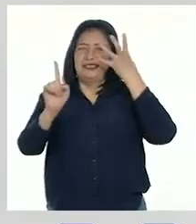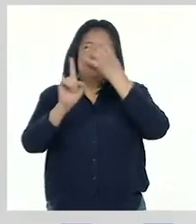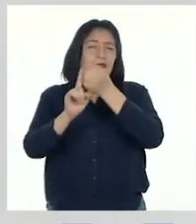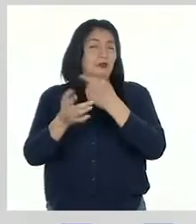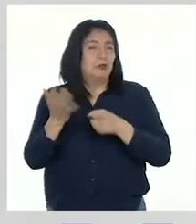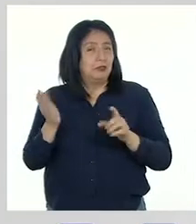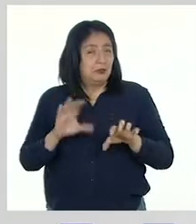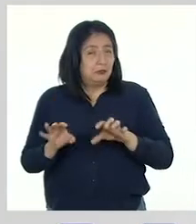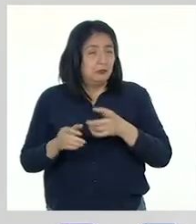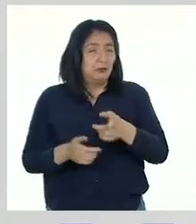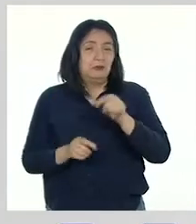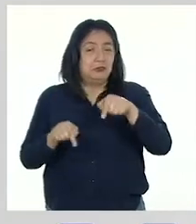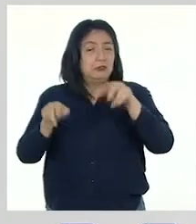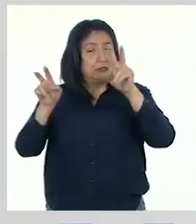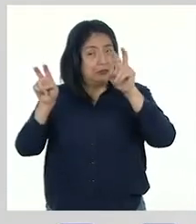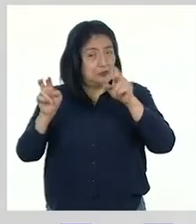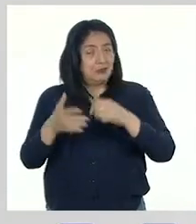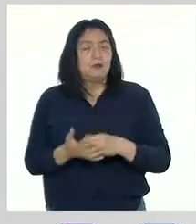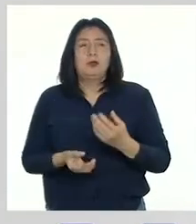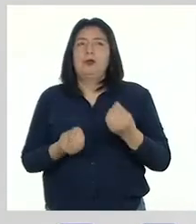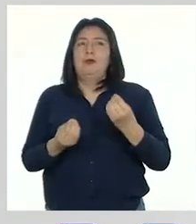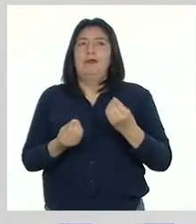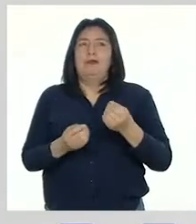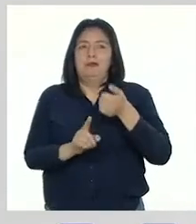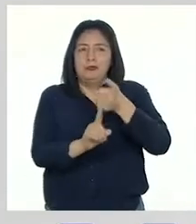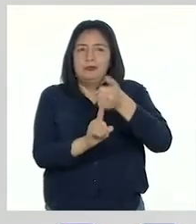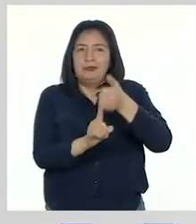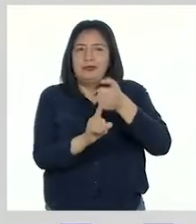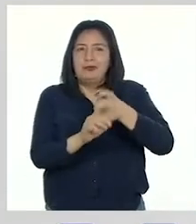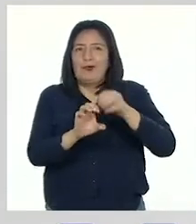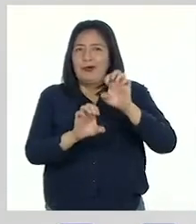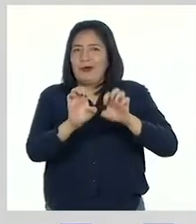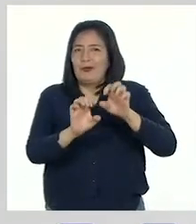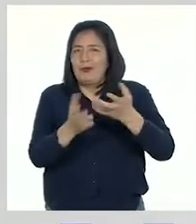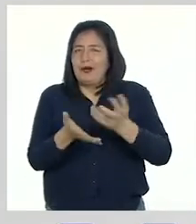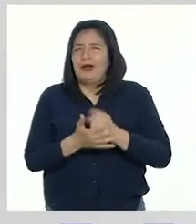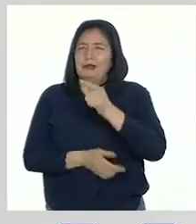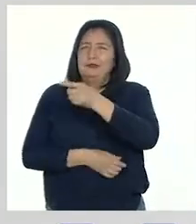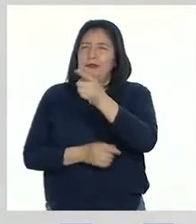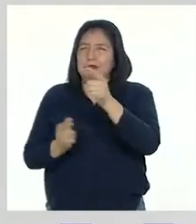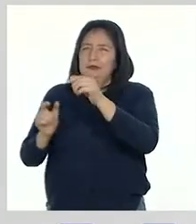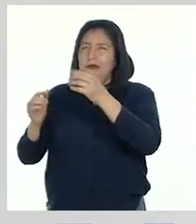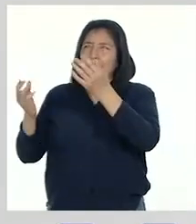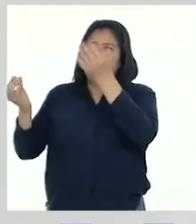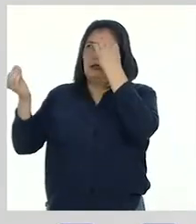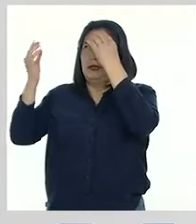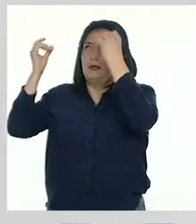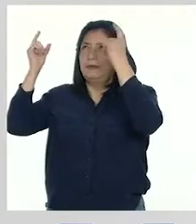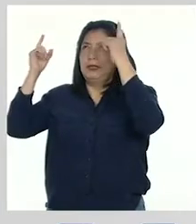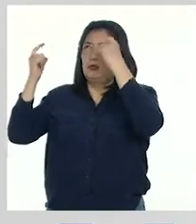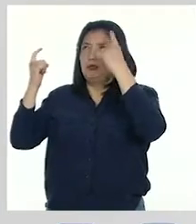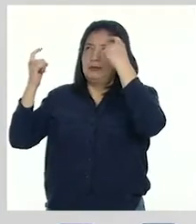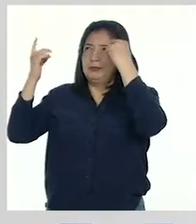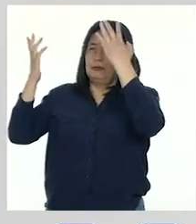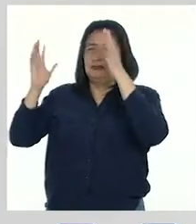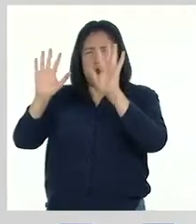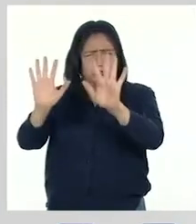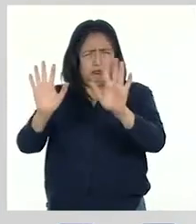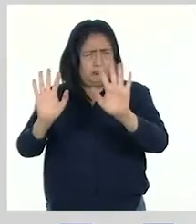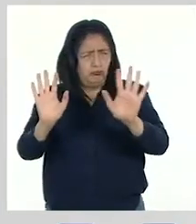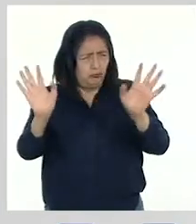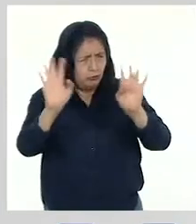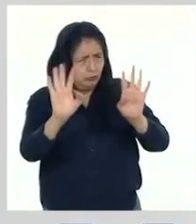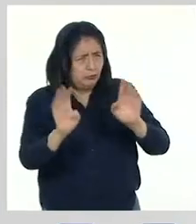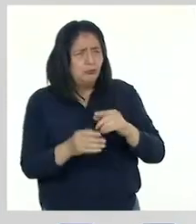sobre todo por este tema en particular, sobre la autoevaluación. Se les vienen muchas preguntas a la cabeza, ¿verdad? No se